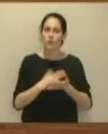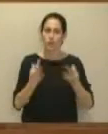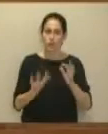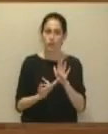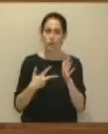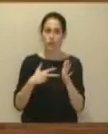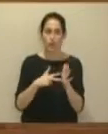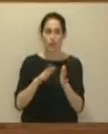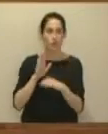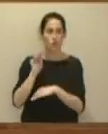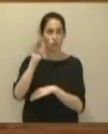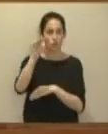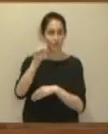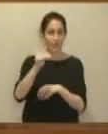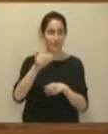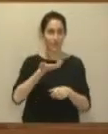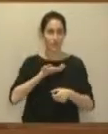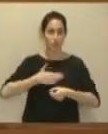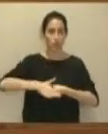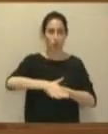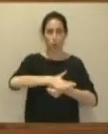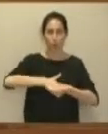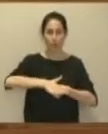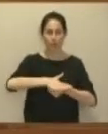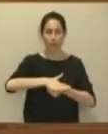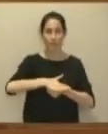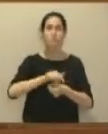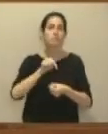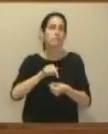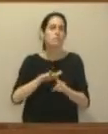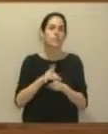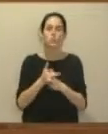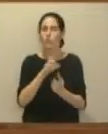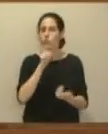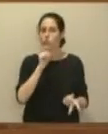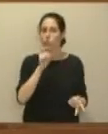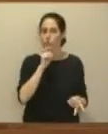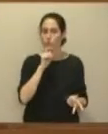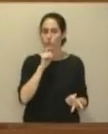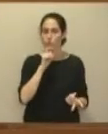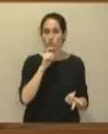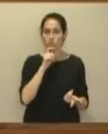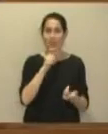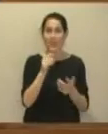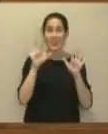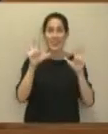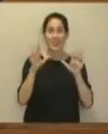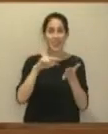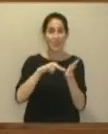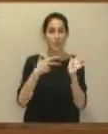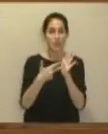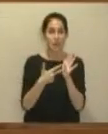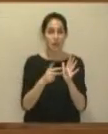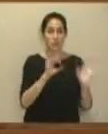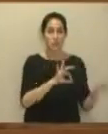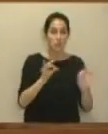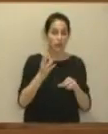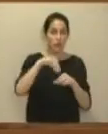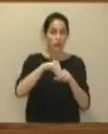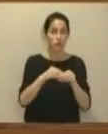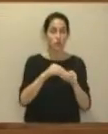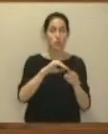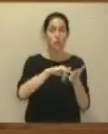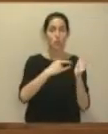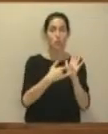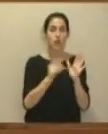planes forestales comarcales, qué ha pasado con ellos, por qué no se ha aprobado ninguno de los diez planes forestales previstos en el plan, si